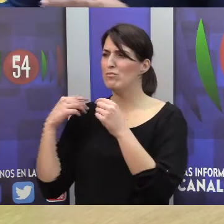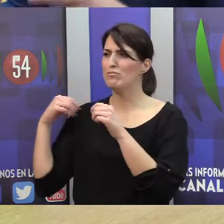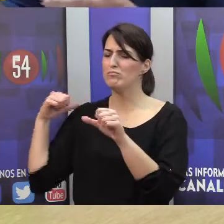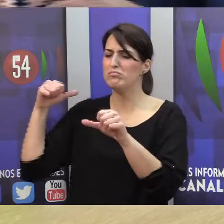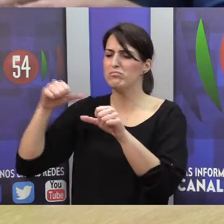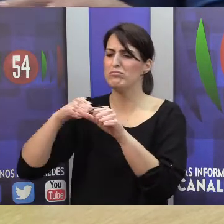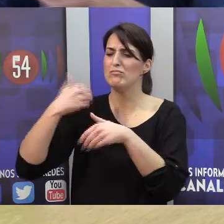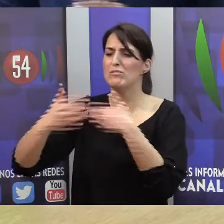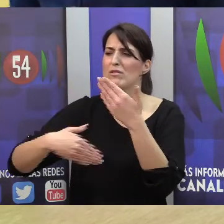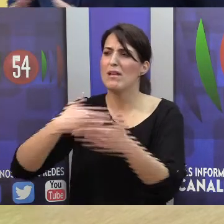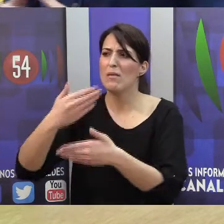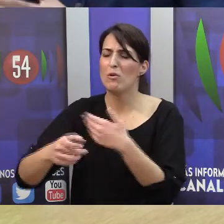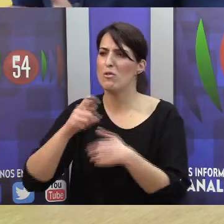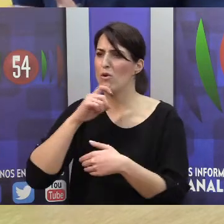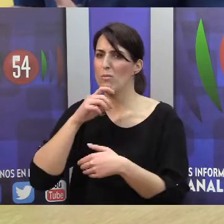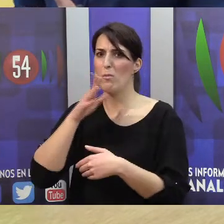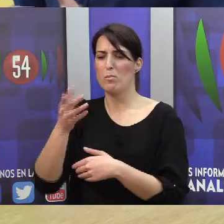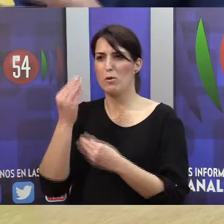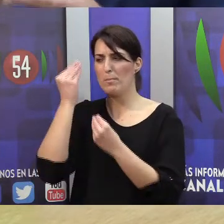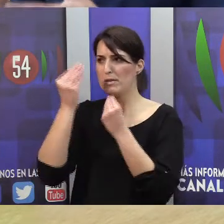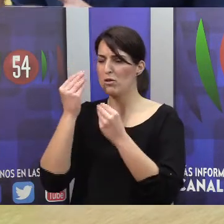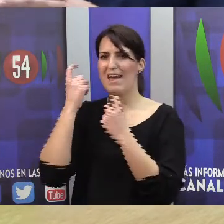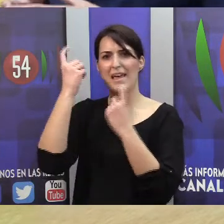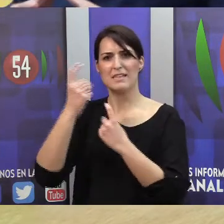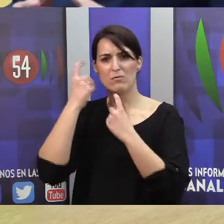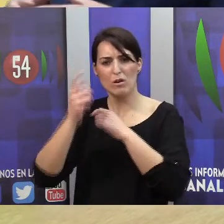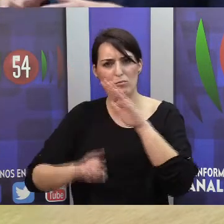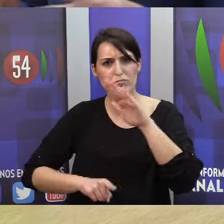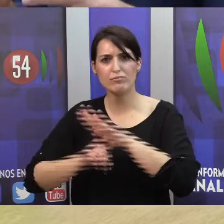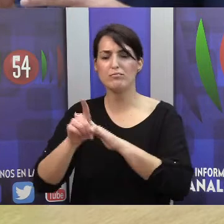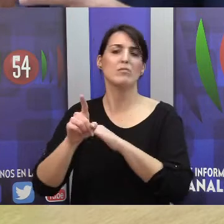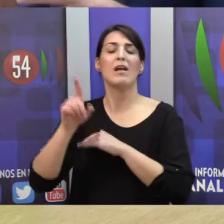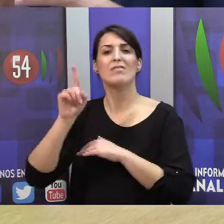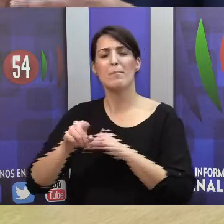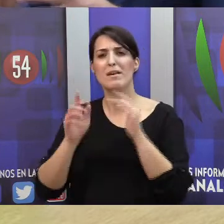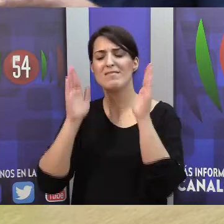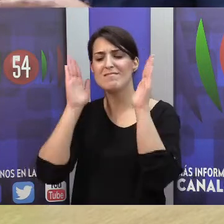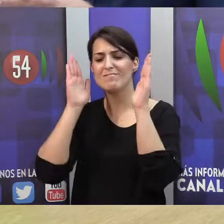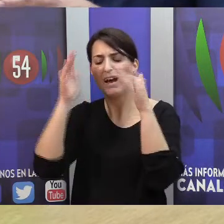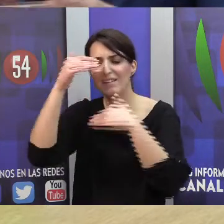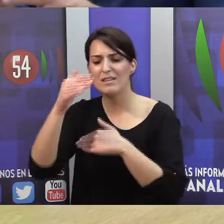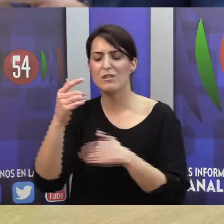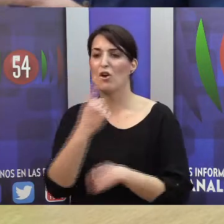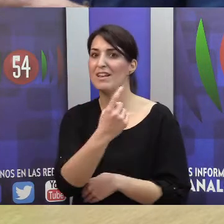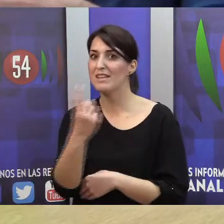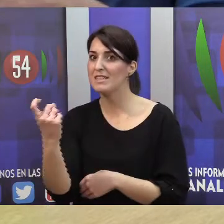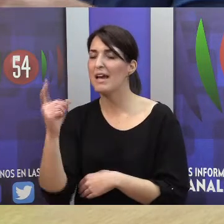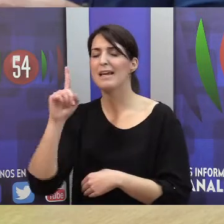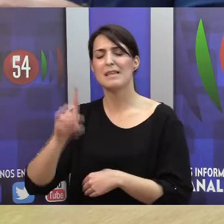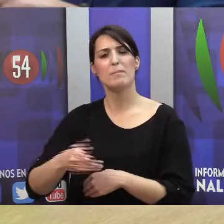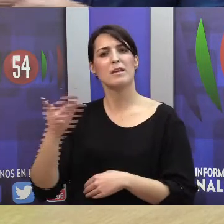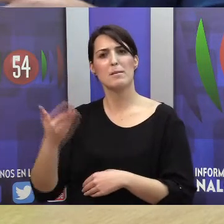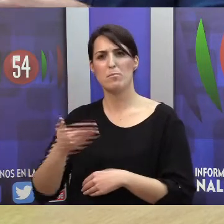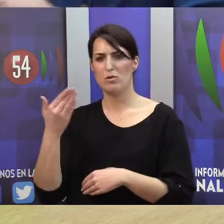creciendo, ha ido ramificando también esos esfuerzos, atendiendo también las necesidades y algo muy importante, adaptándose también a la